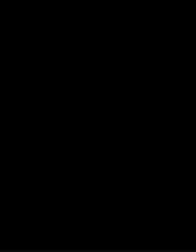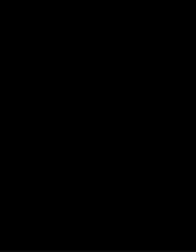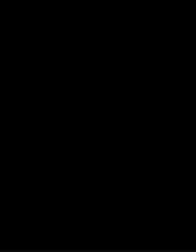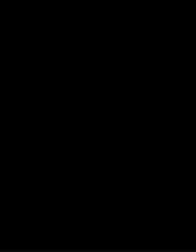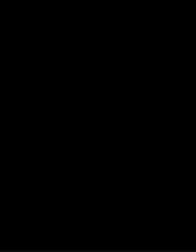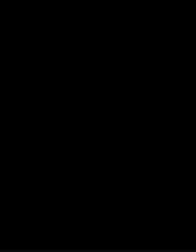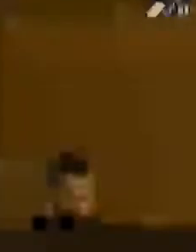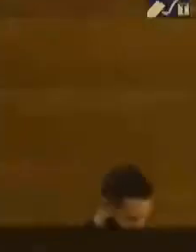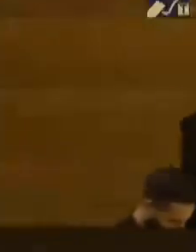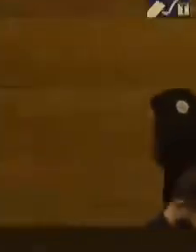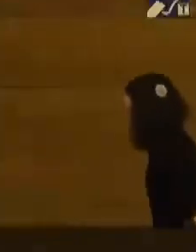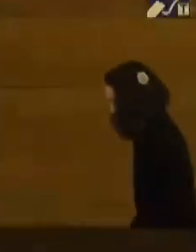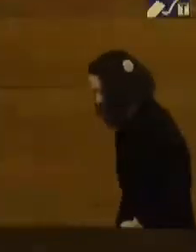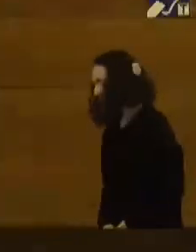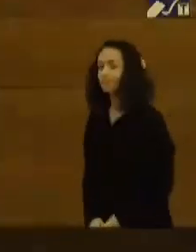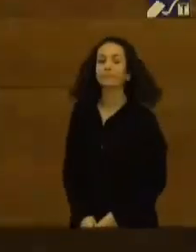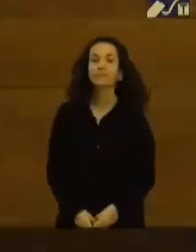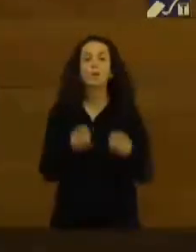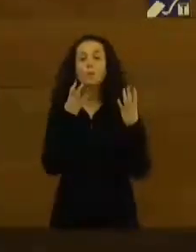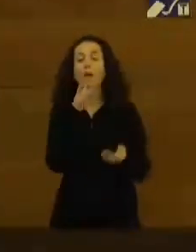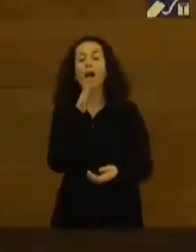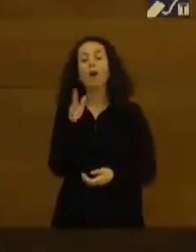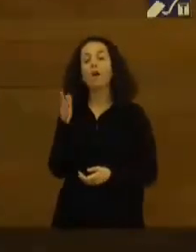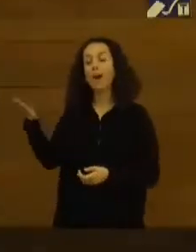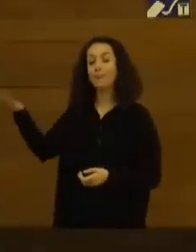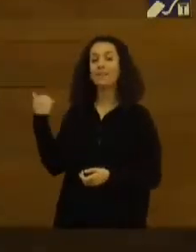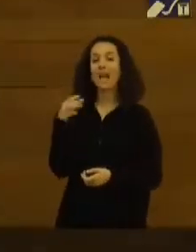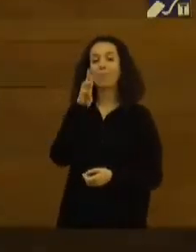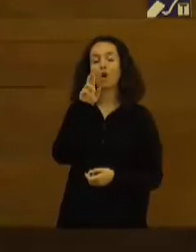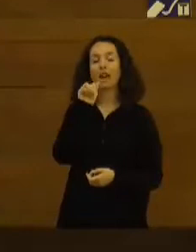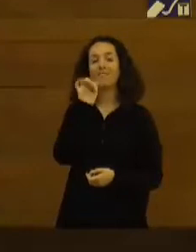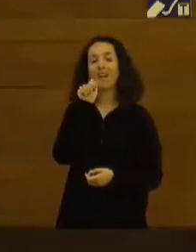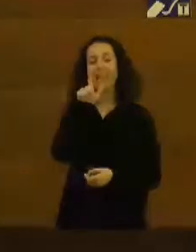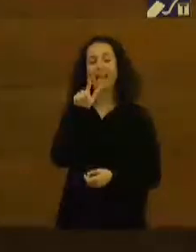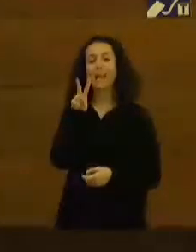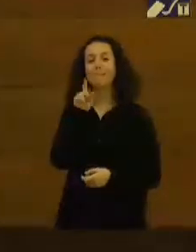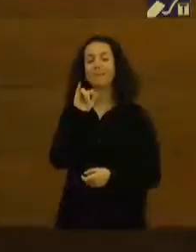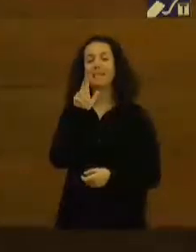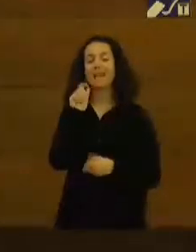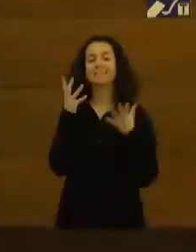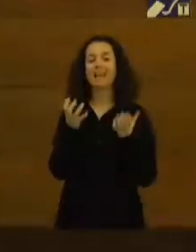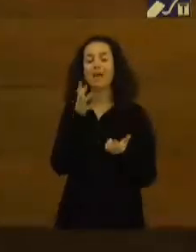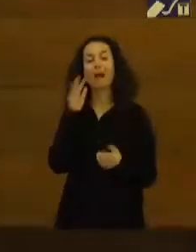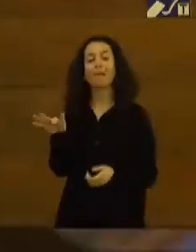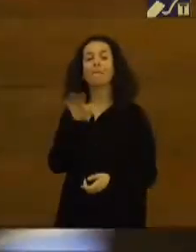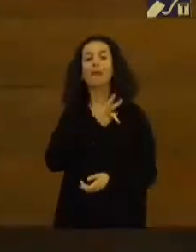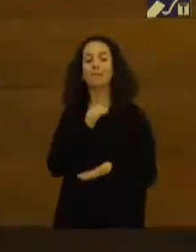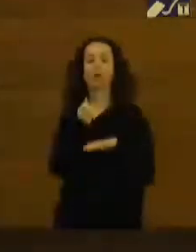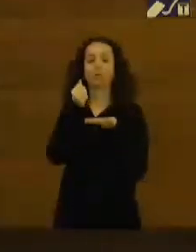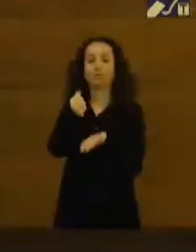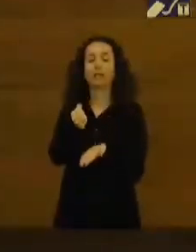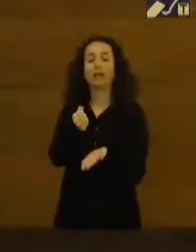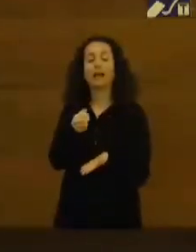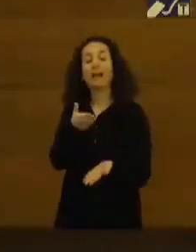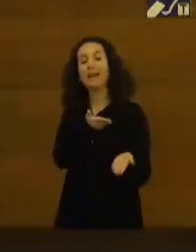Muy bien, ahora quiero pedirle a Rafael Villaseca, presidente de la Fundación que suba al escenario para entregar este premio, que lo recibe